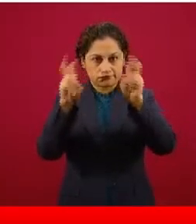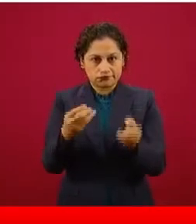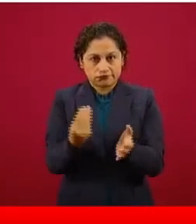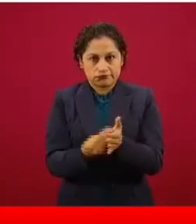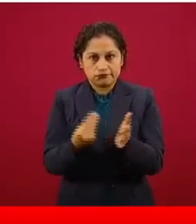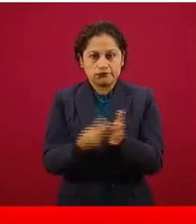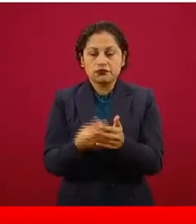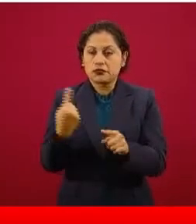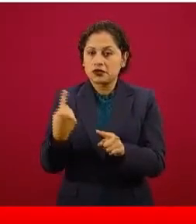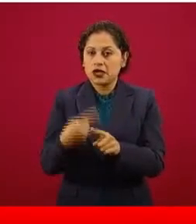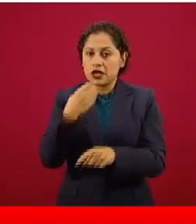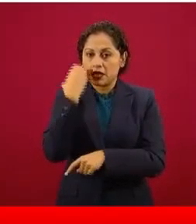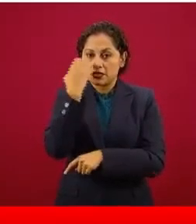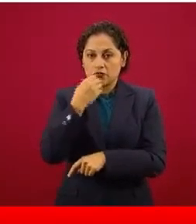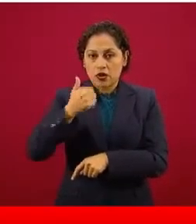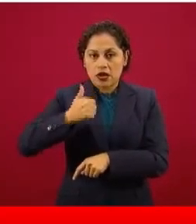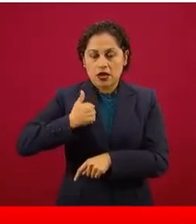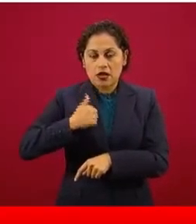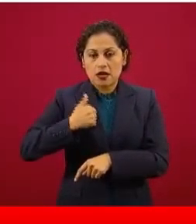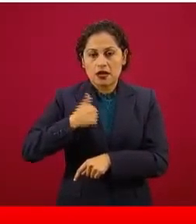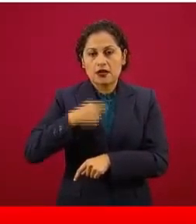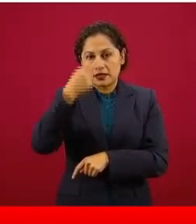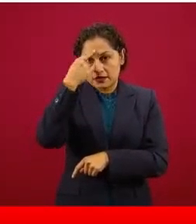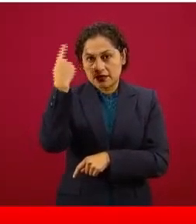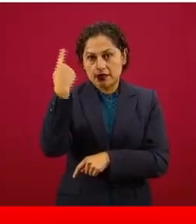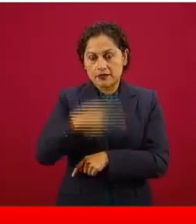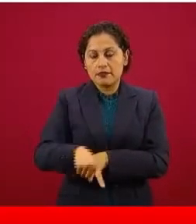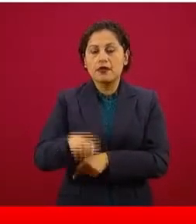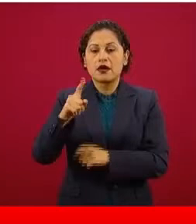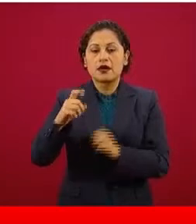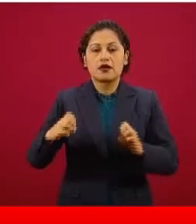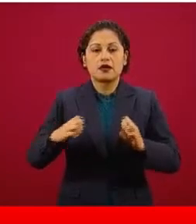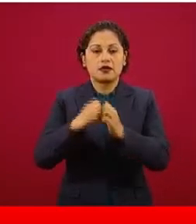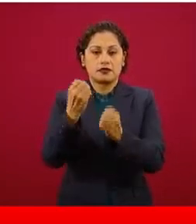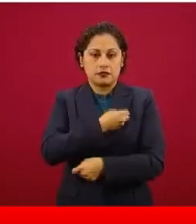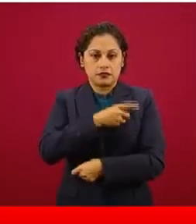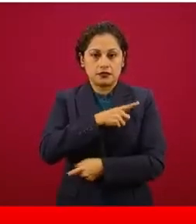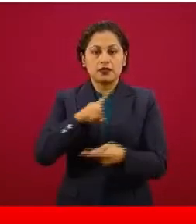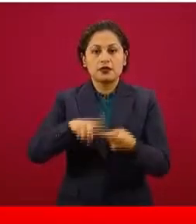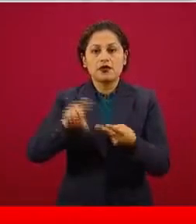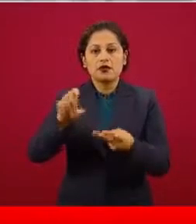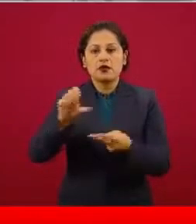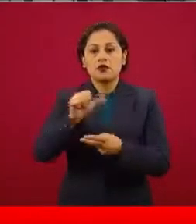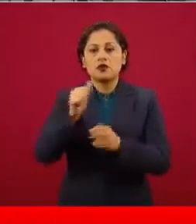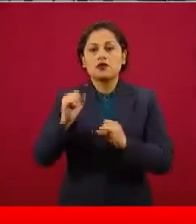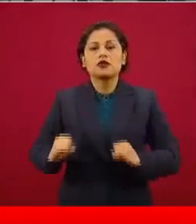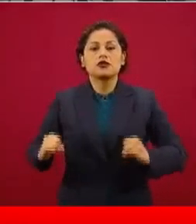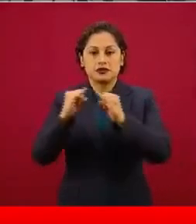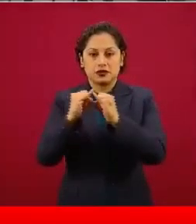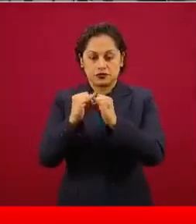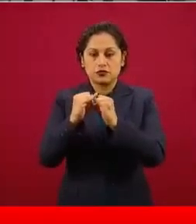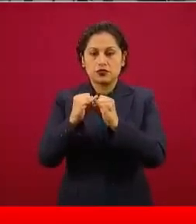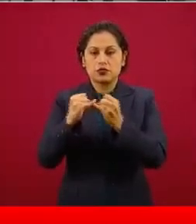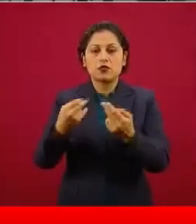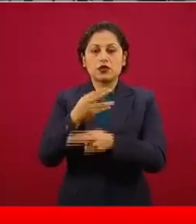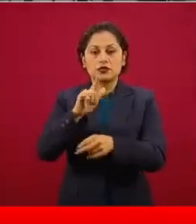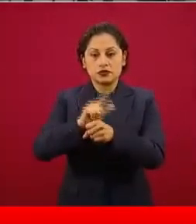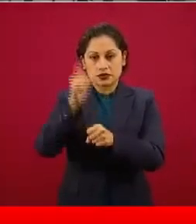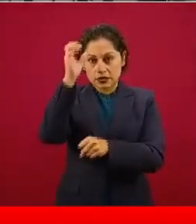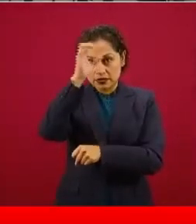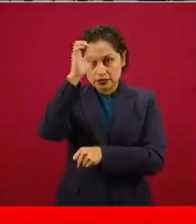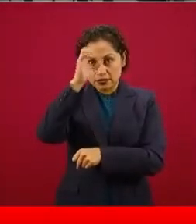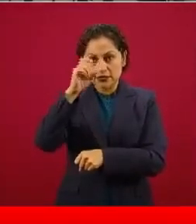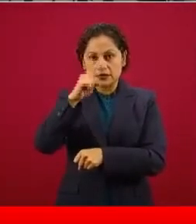la Escuela Canadiense de Terapia Intensiva y el respaldo de la terapia intensiva del Instituto Nacional de Ciencias Médicas y Nutrición